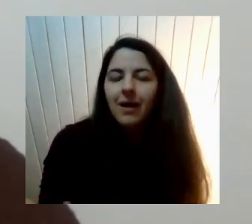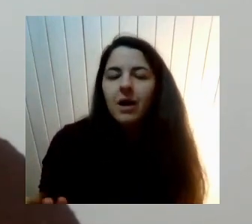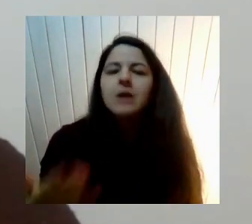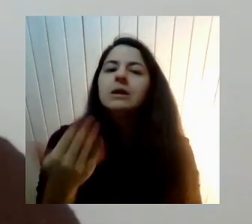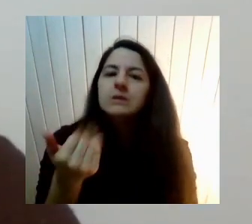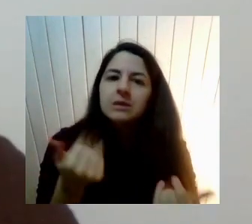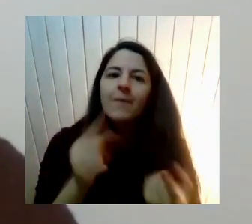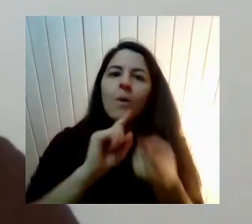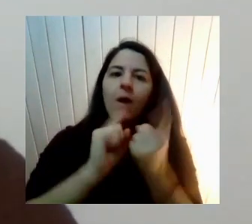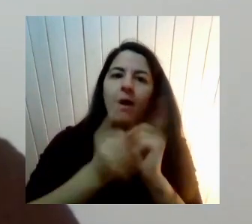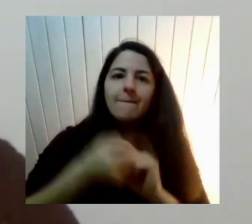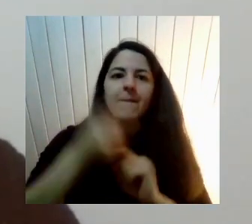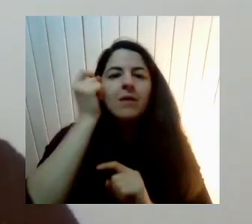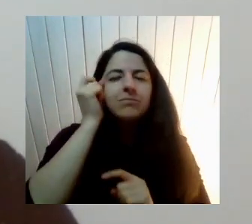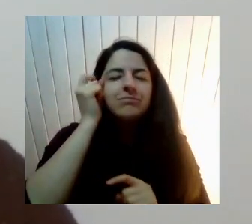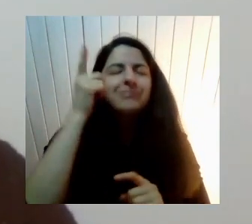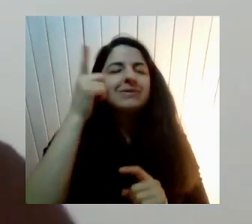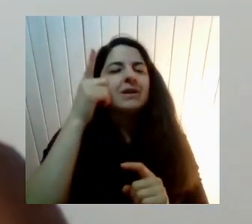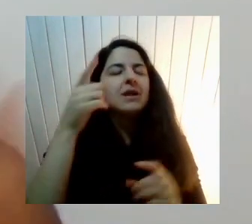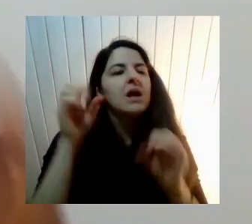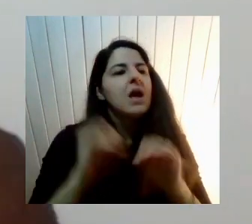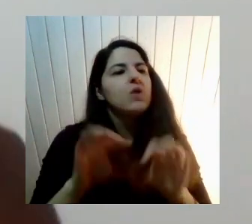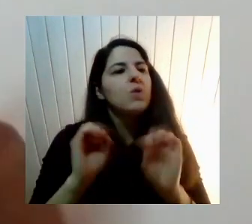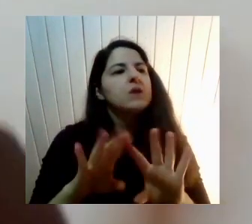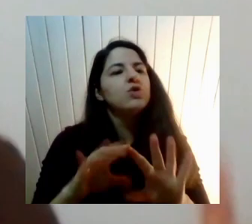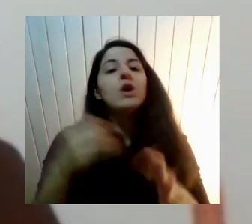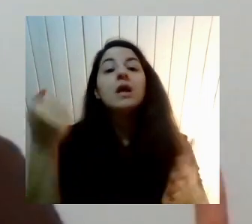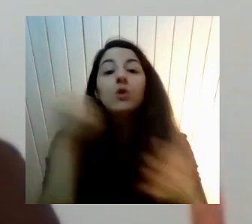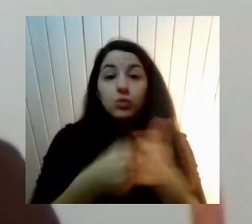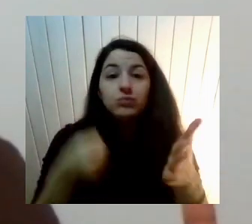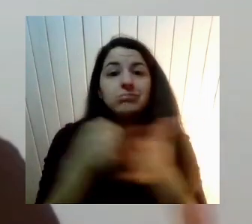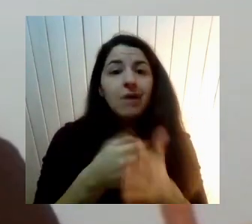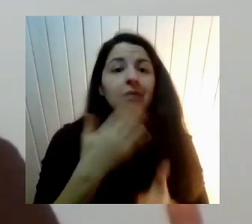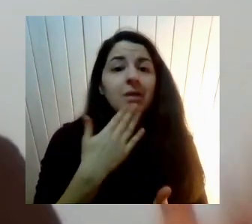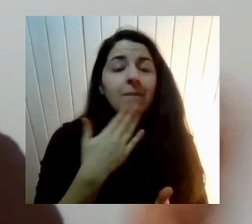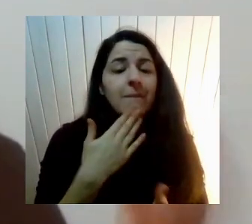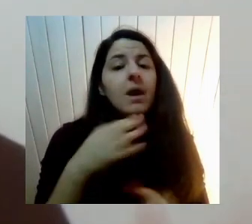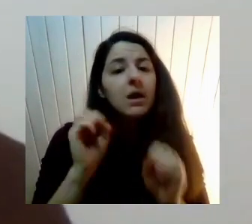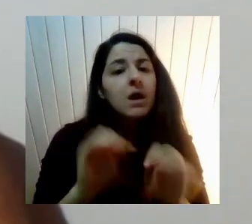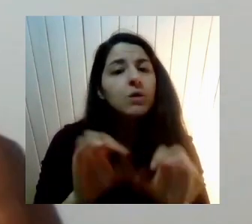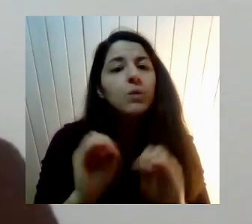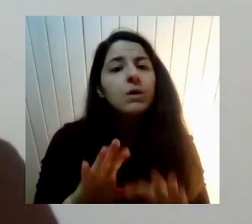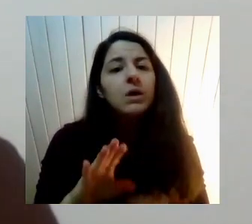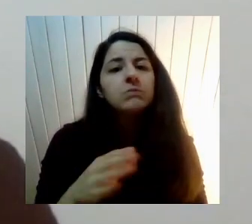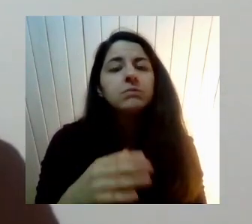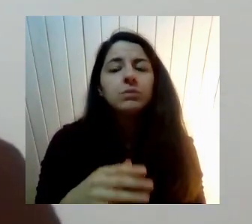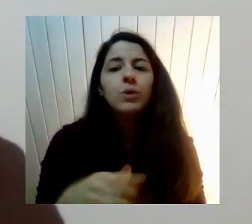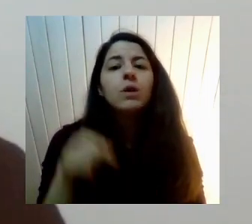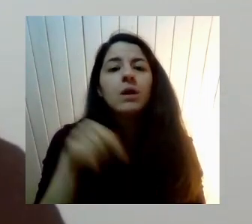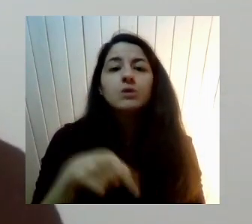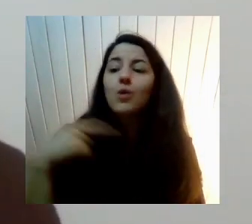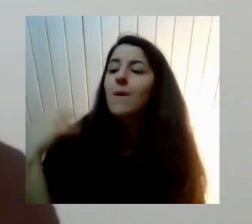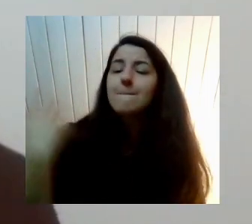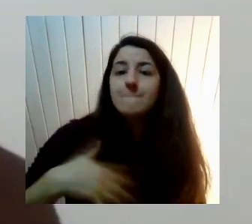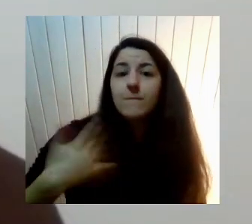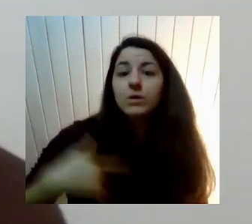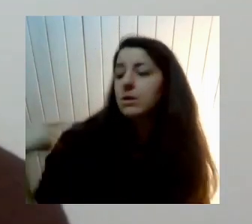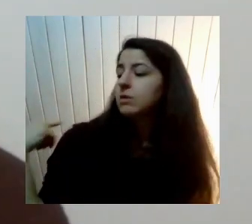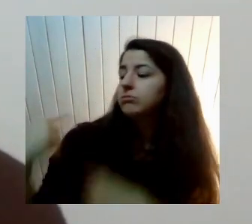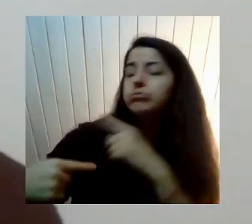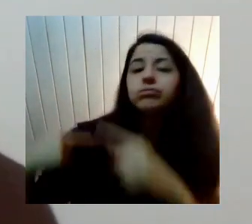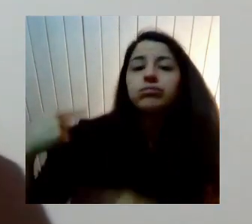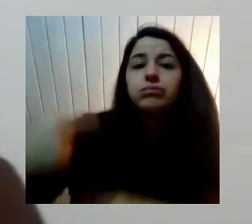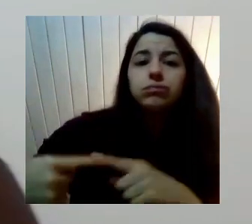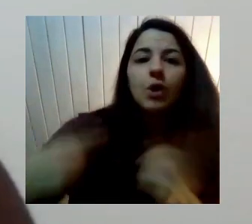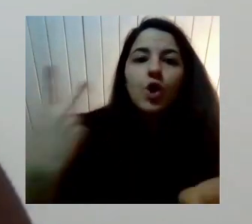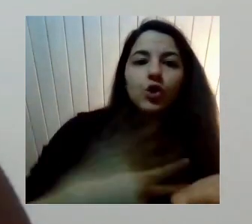Y cómo vamos a luchar Por esa educación Por eso es interesante Este tránsito Que viene en 2006 Hasta ahora ¿Cierto? Nos hemos transformado En